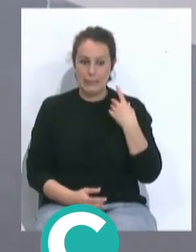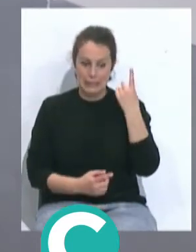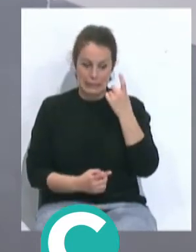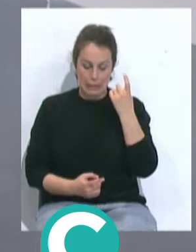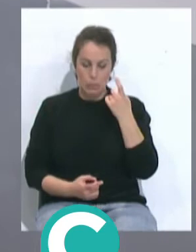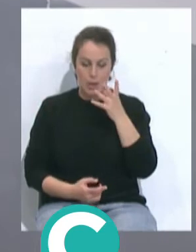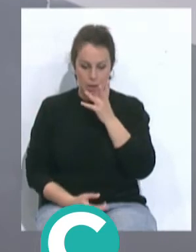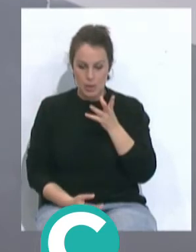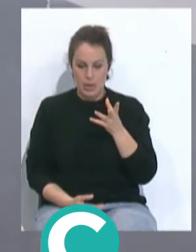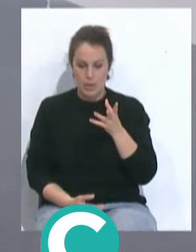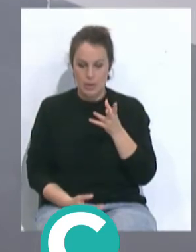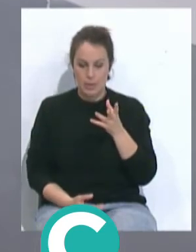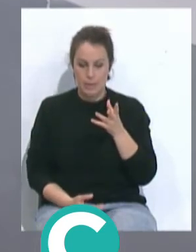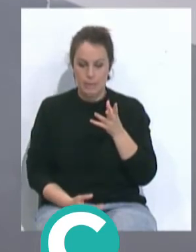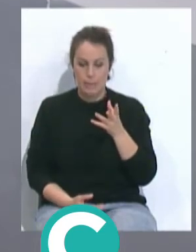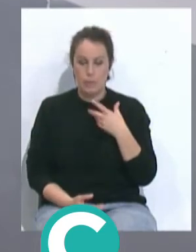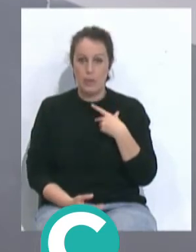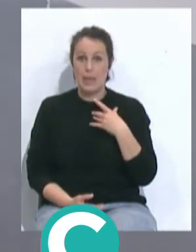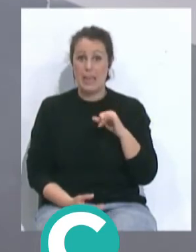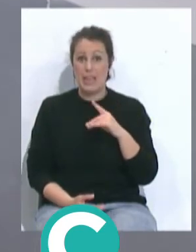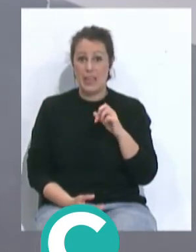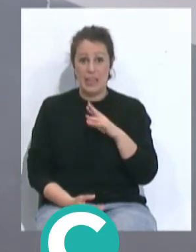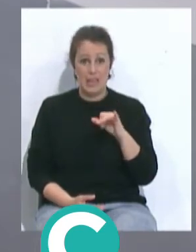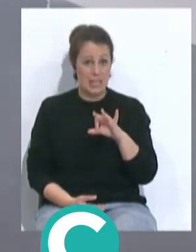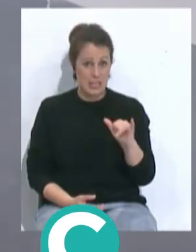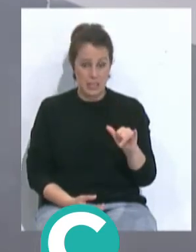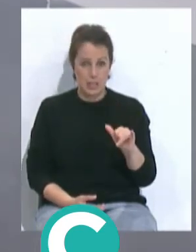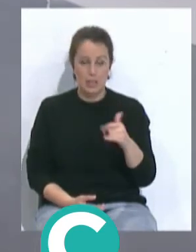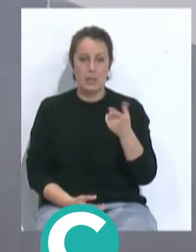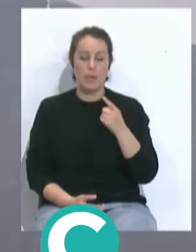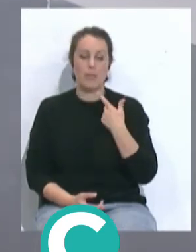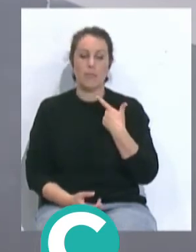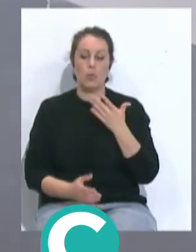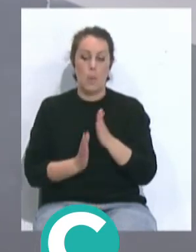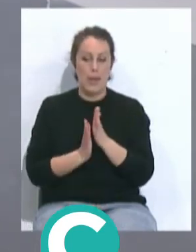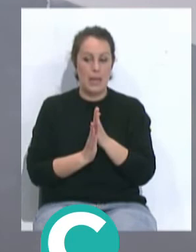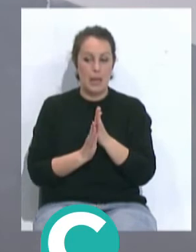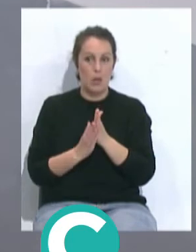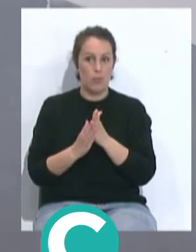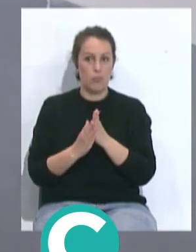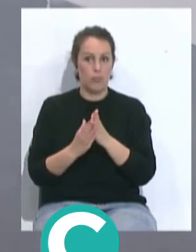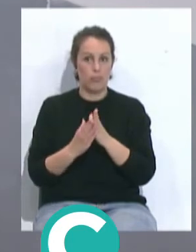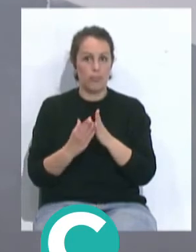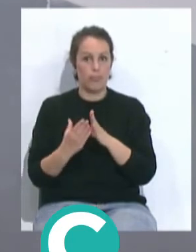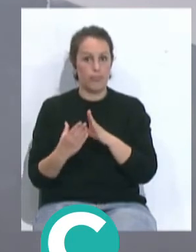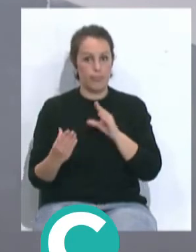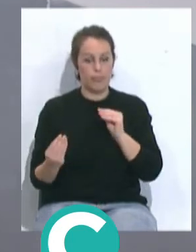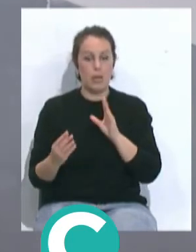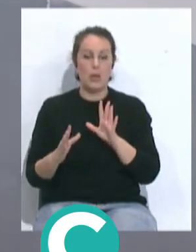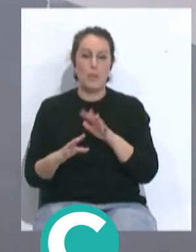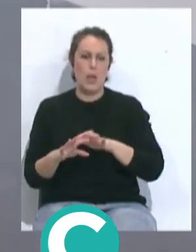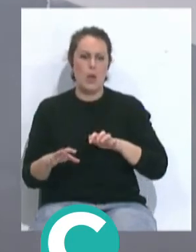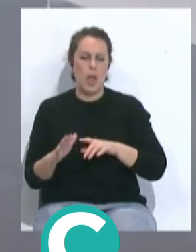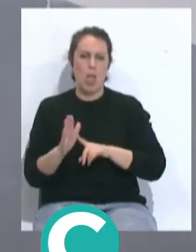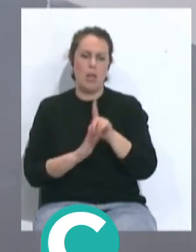intentamos que ahora Osama Idrisi también se entienda con sus compañeros, aunque ya la mayoría ha